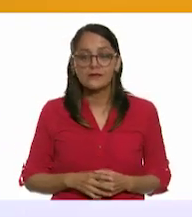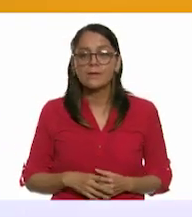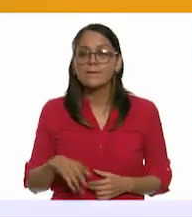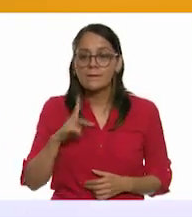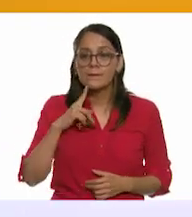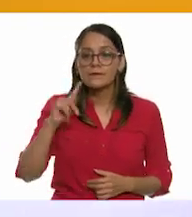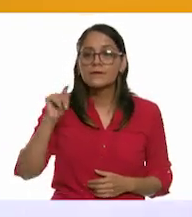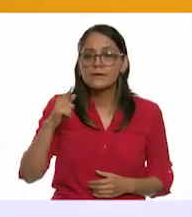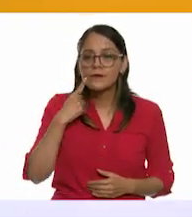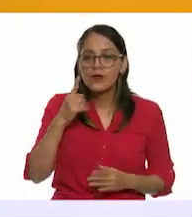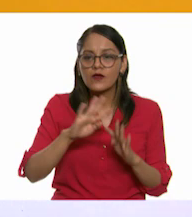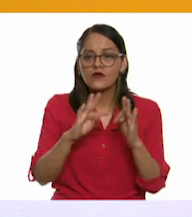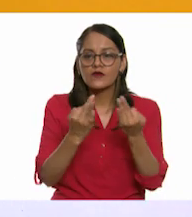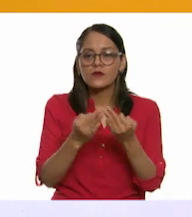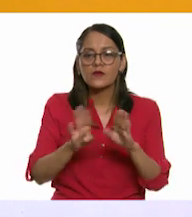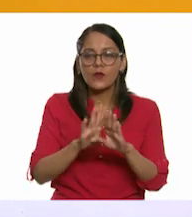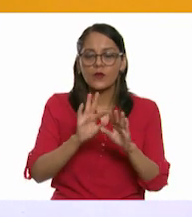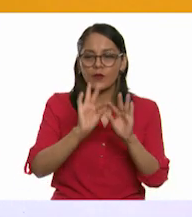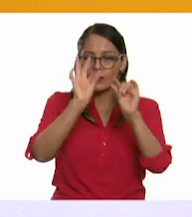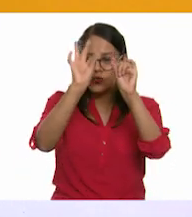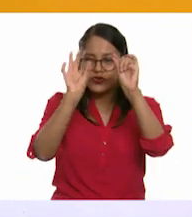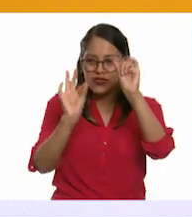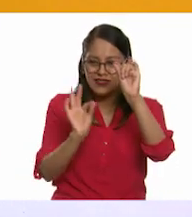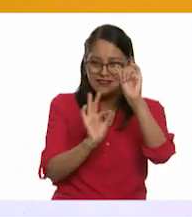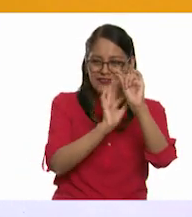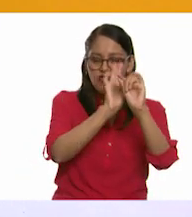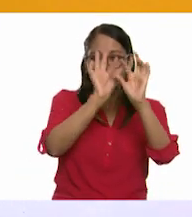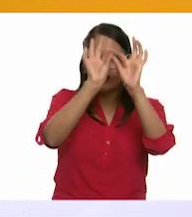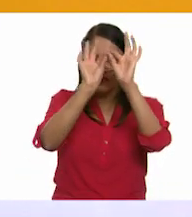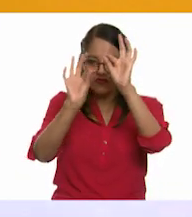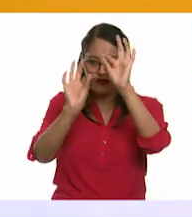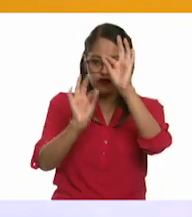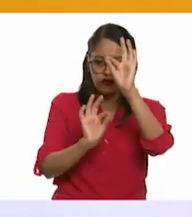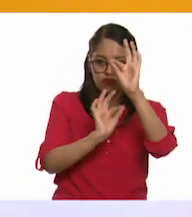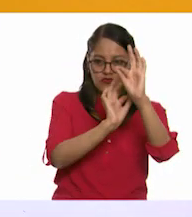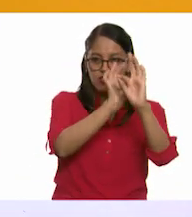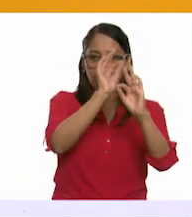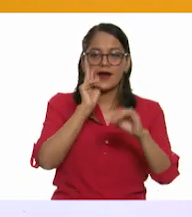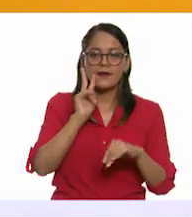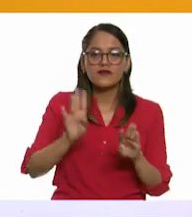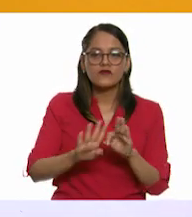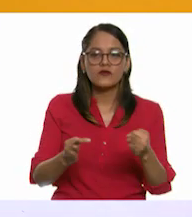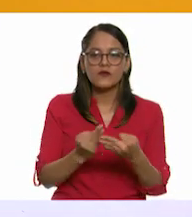entonces qué es lo que forma. Vamos a unir todos los puntitos con segmentos de recta. Y veamos la figura que nos queda.